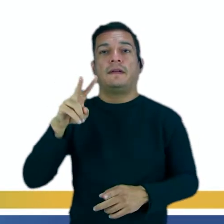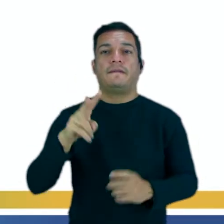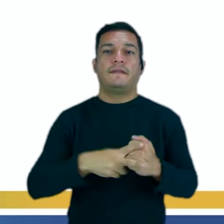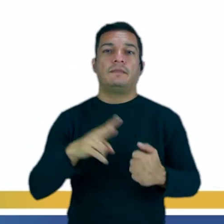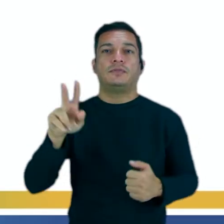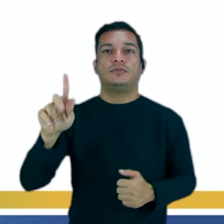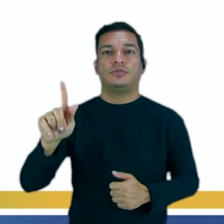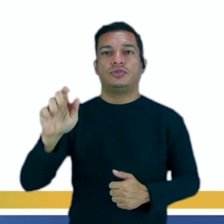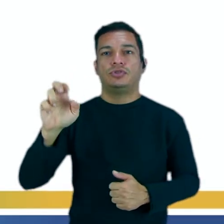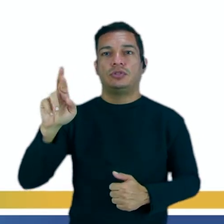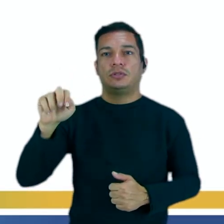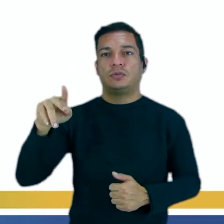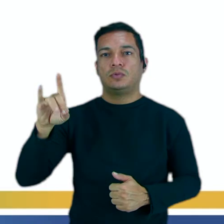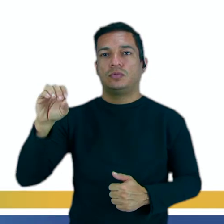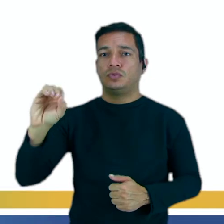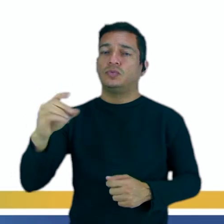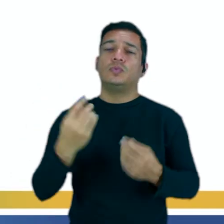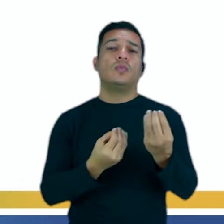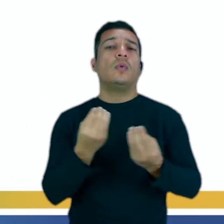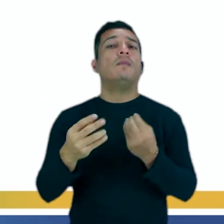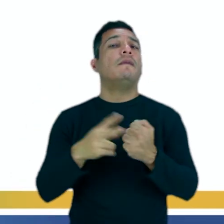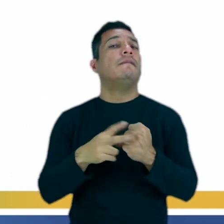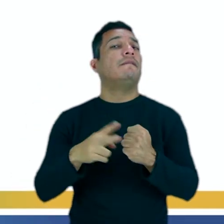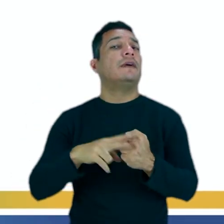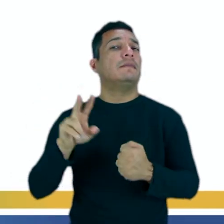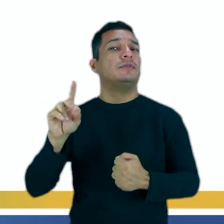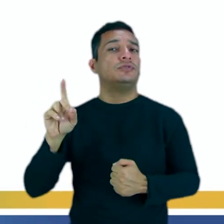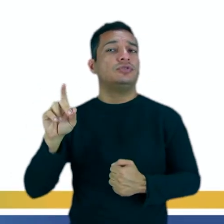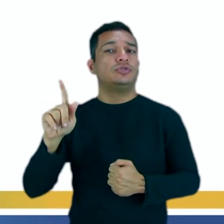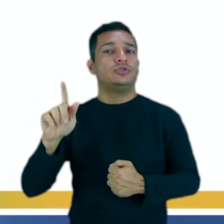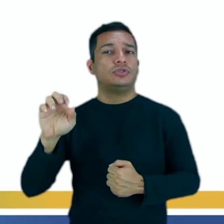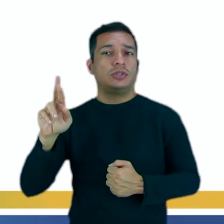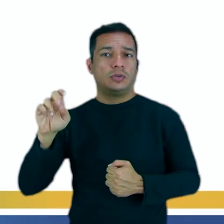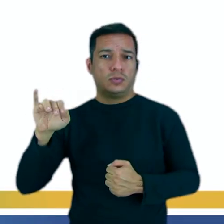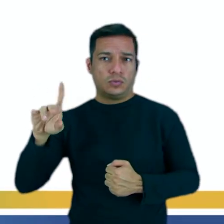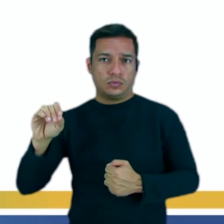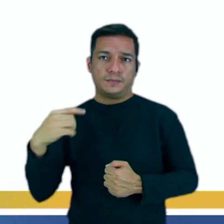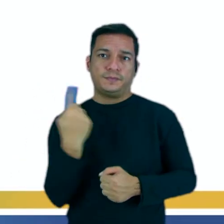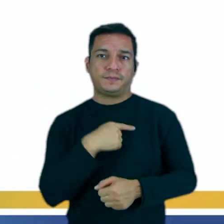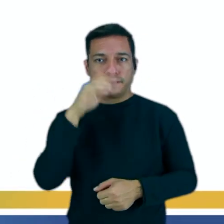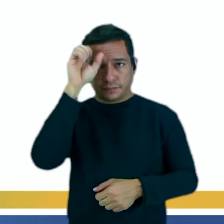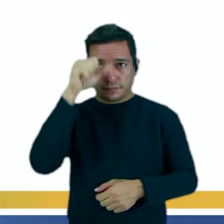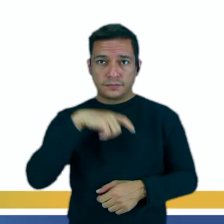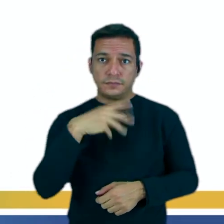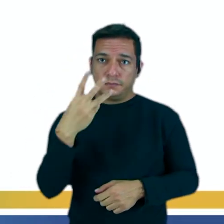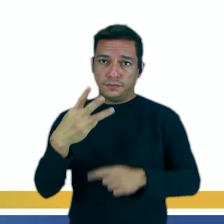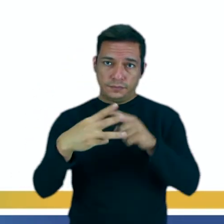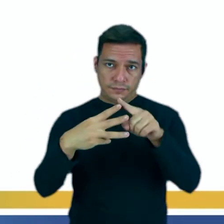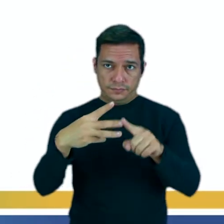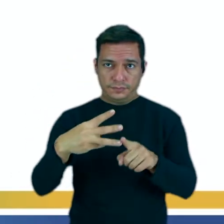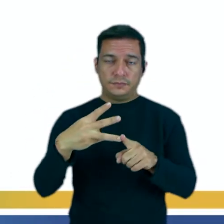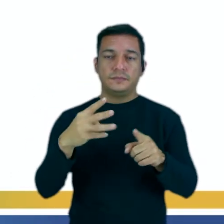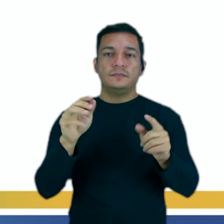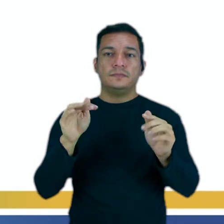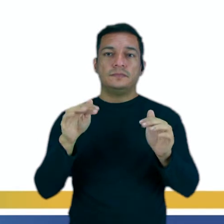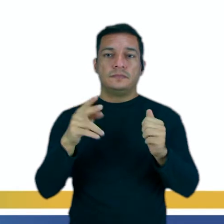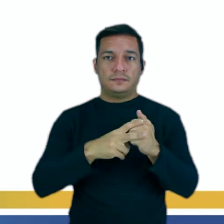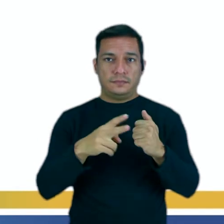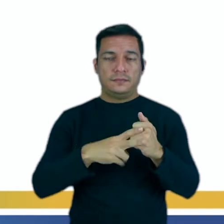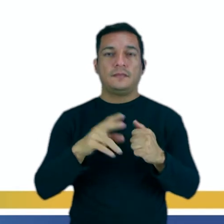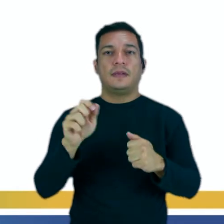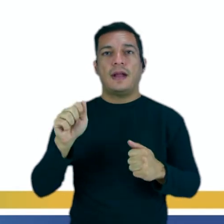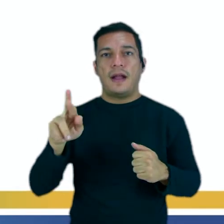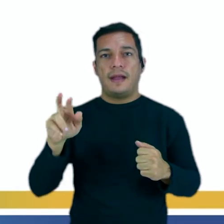¿sí? ¿Cómo serían verbos en gerundio, ¿sí? Aprendemos que hay tres terminaciones para verbos. AR,